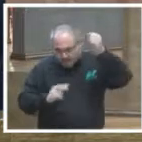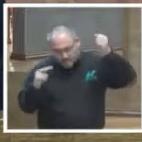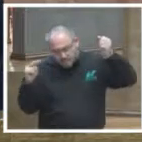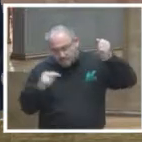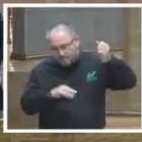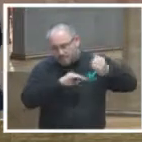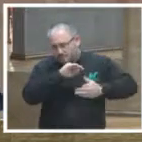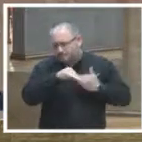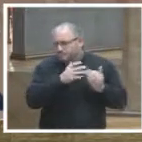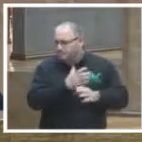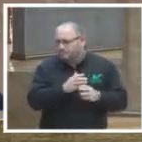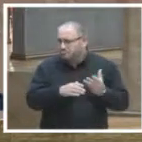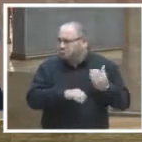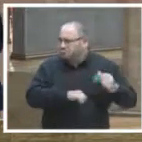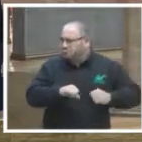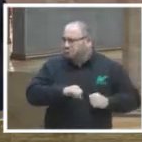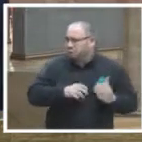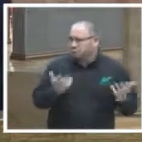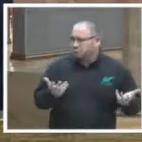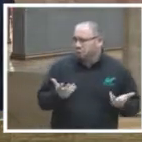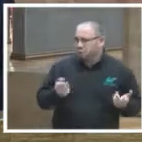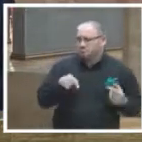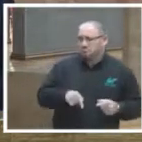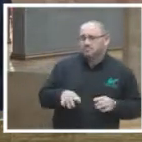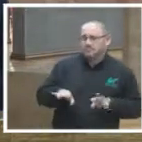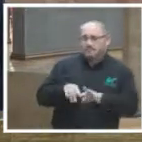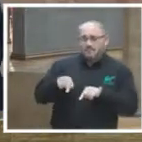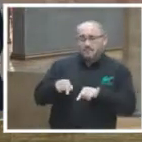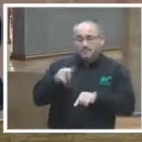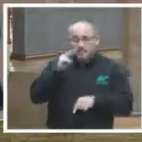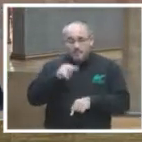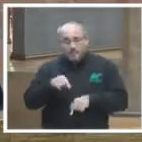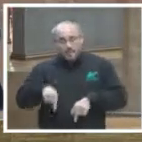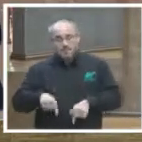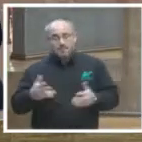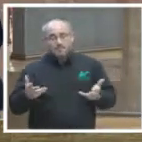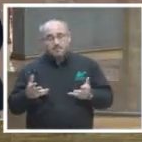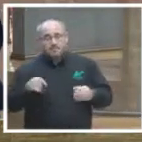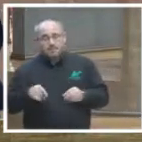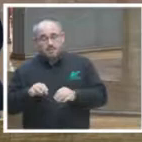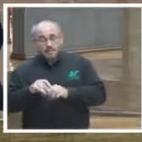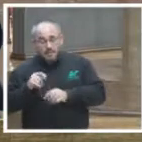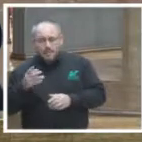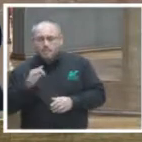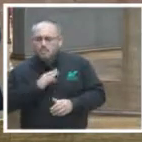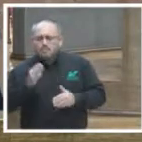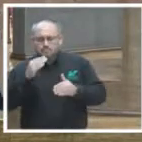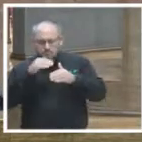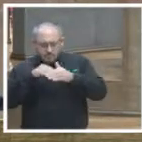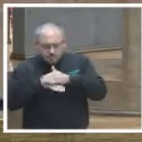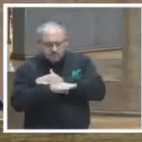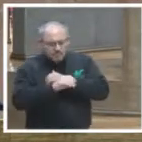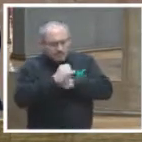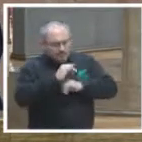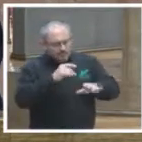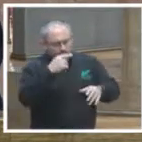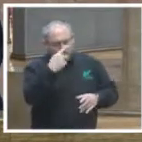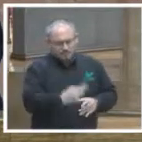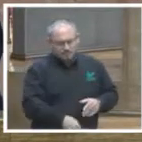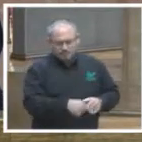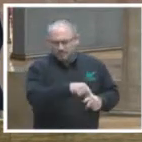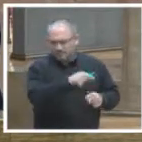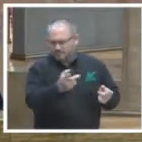justicia abierta como base fundamental de un estado democrático pues el acceso a la información es un derecho del cual las instituciones